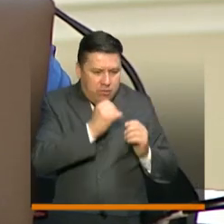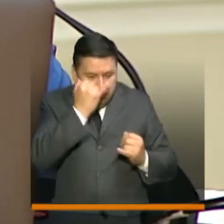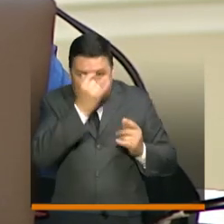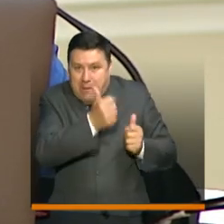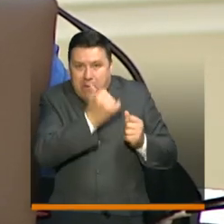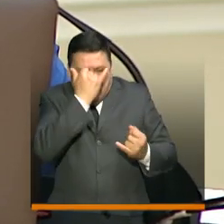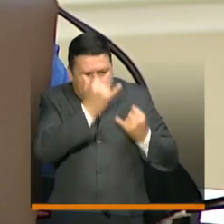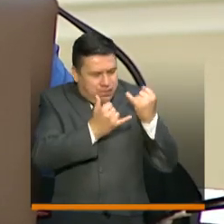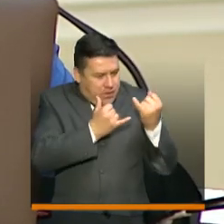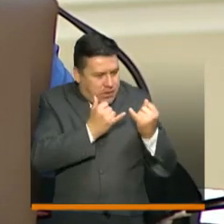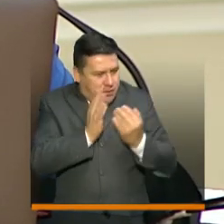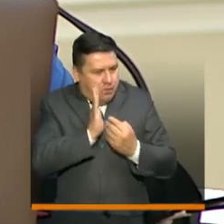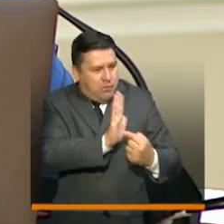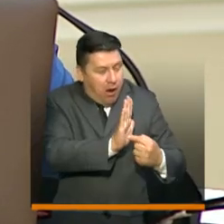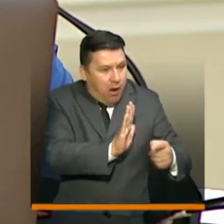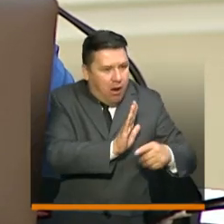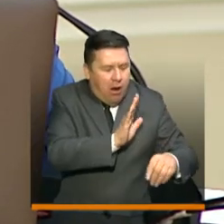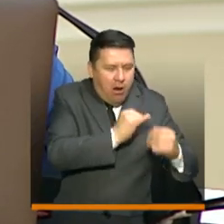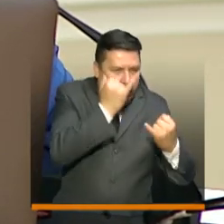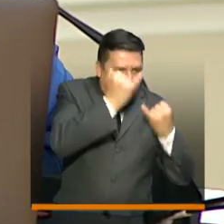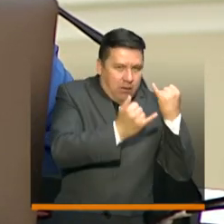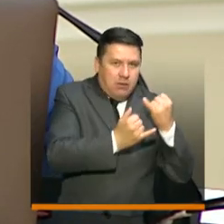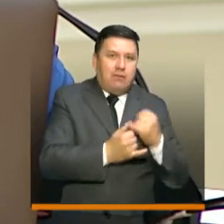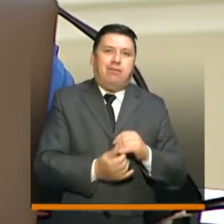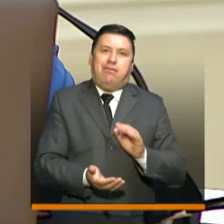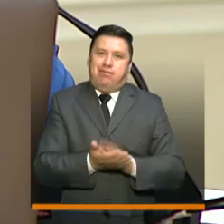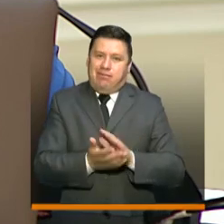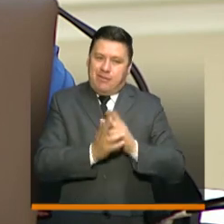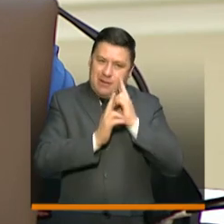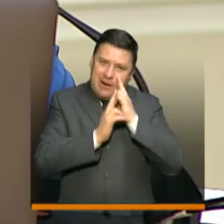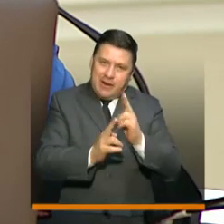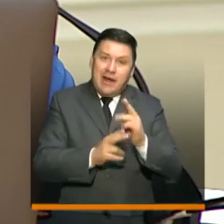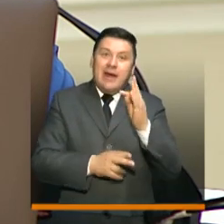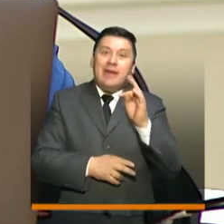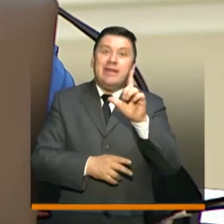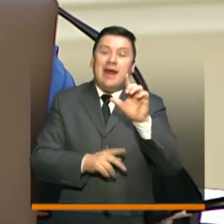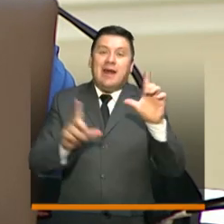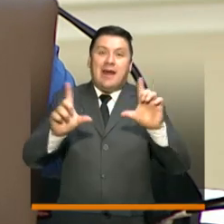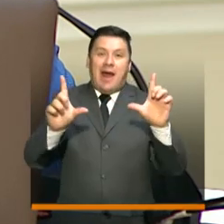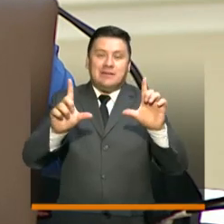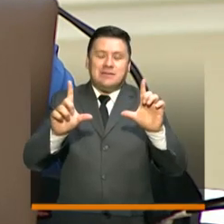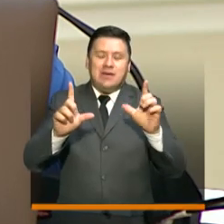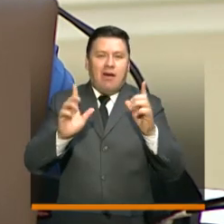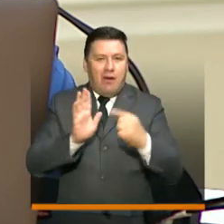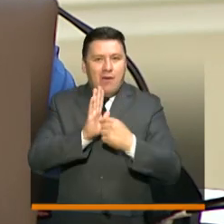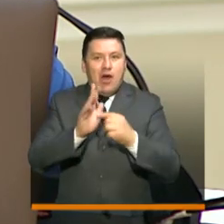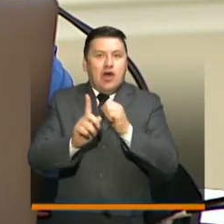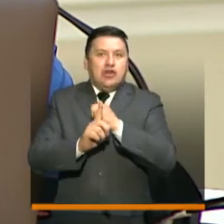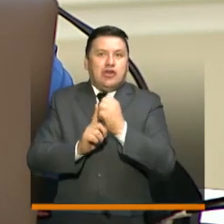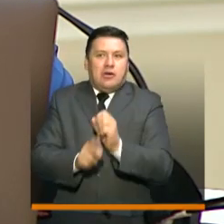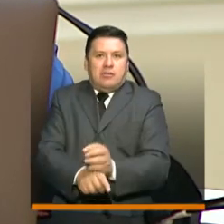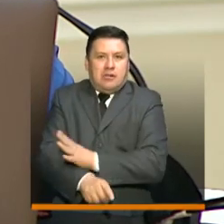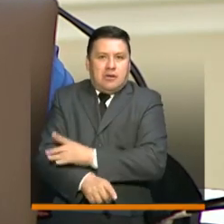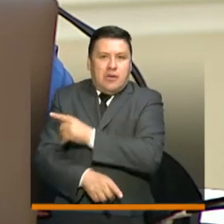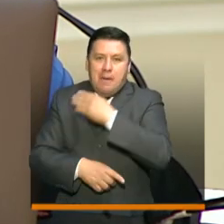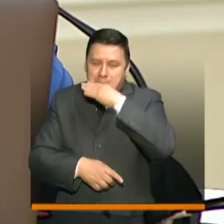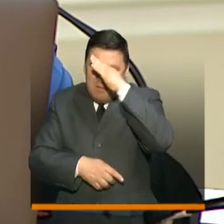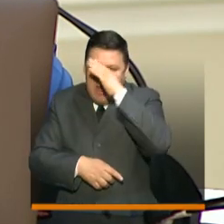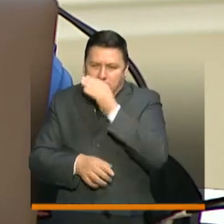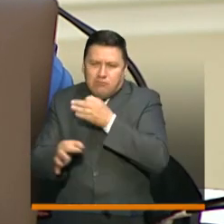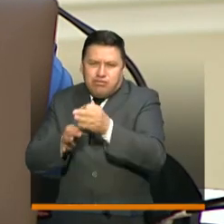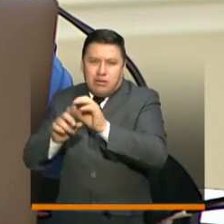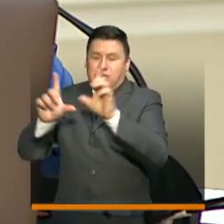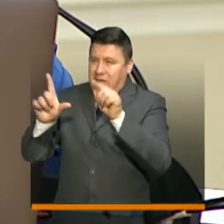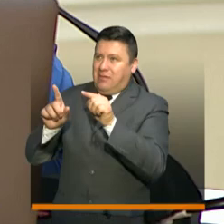estamos obviamente ajustando al modelo. ¿Cómo no reconocer las teleclases de Antioquia o el modelo de atención socioemocional con el que Medellín viene